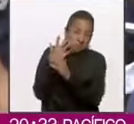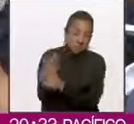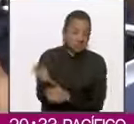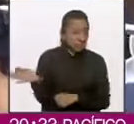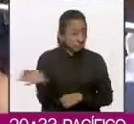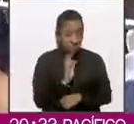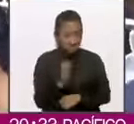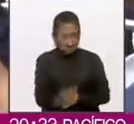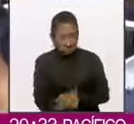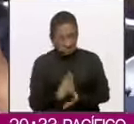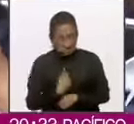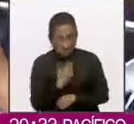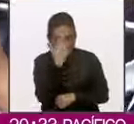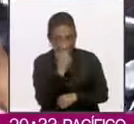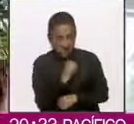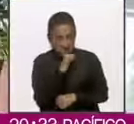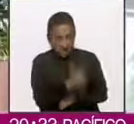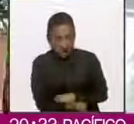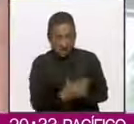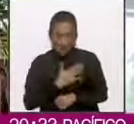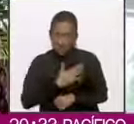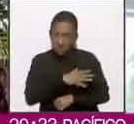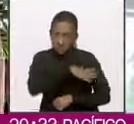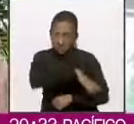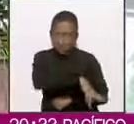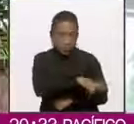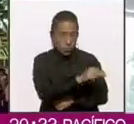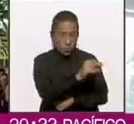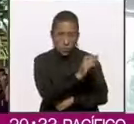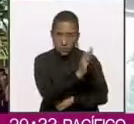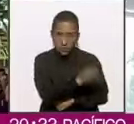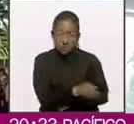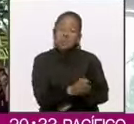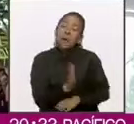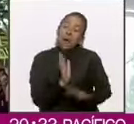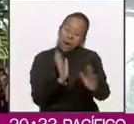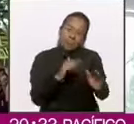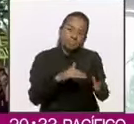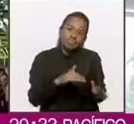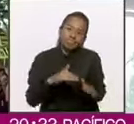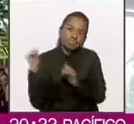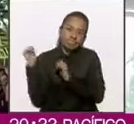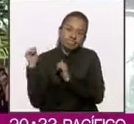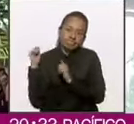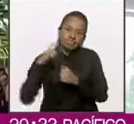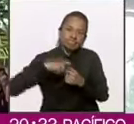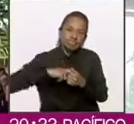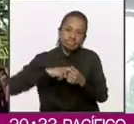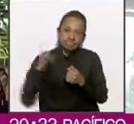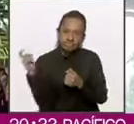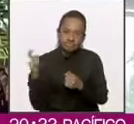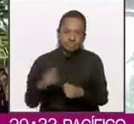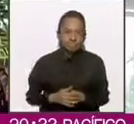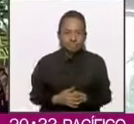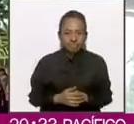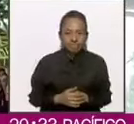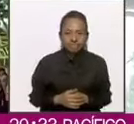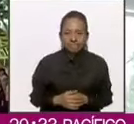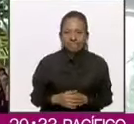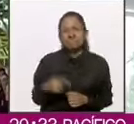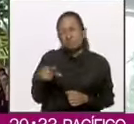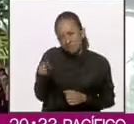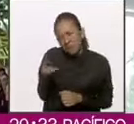en su impugnación, entonces sí se va. Pero sigue adentro, mientras